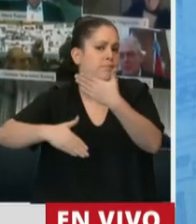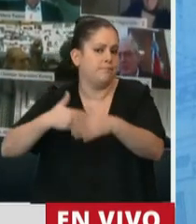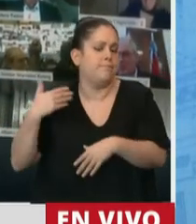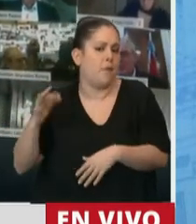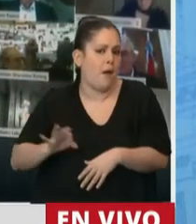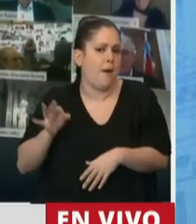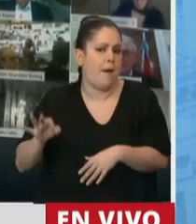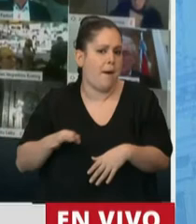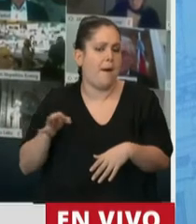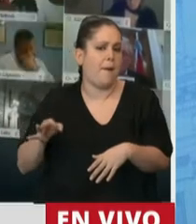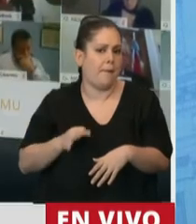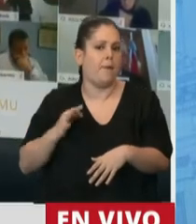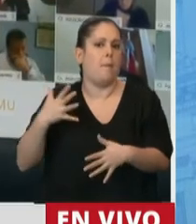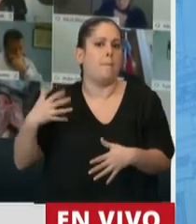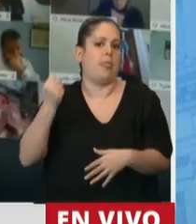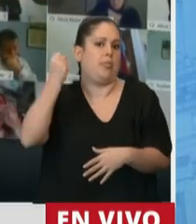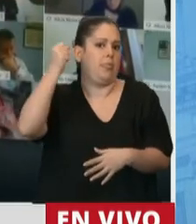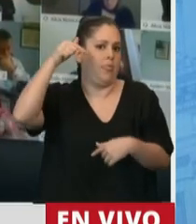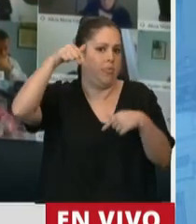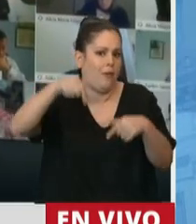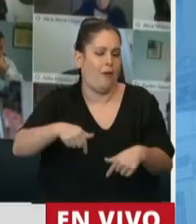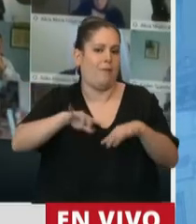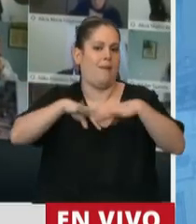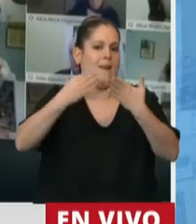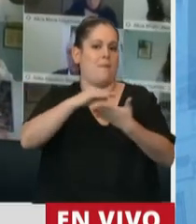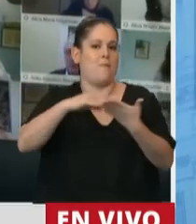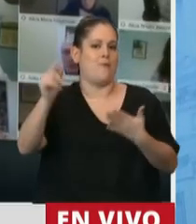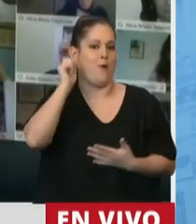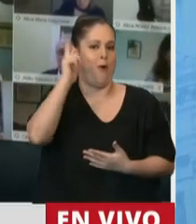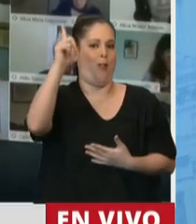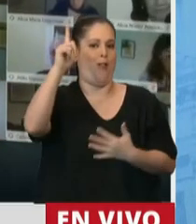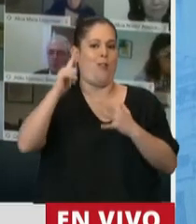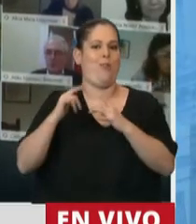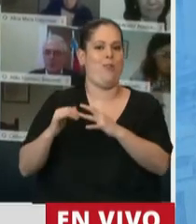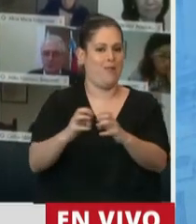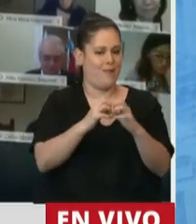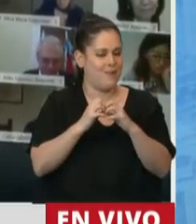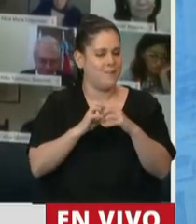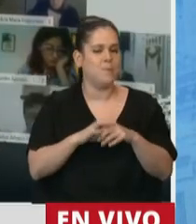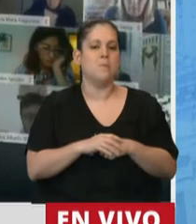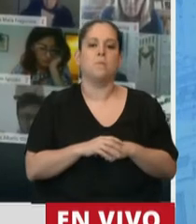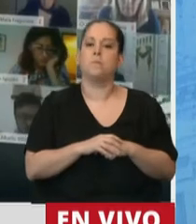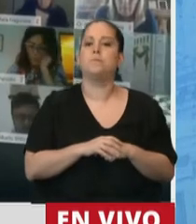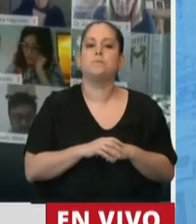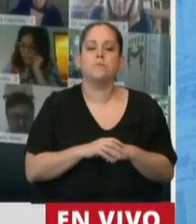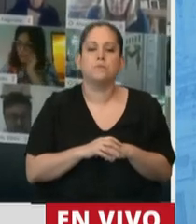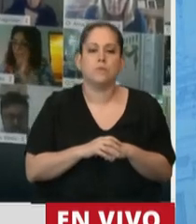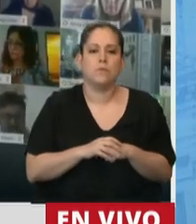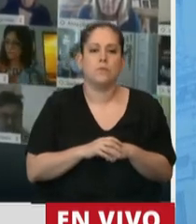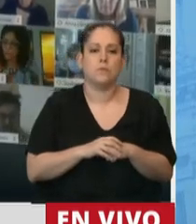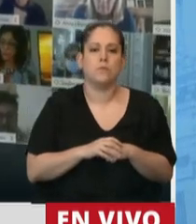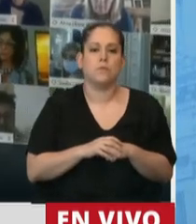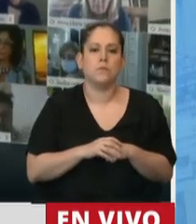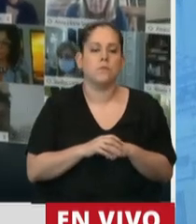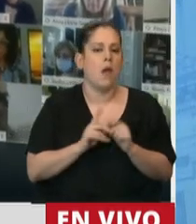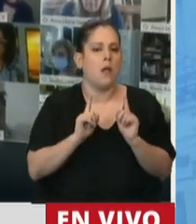llegar al recinto de la Cámara de Diputados. Y que, por otra parte, tengamos,